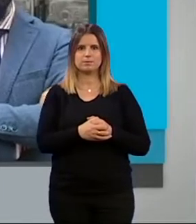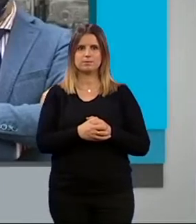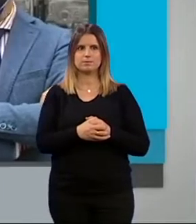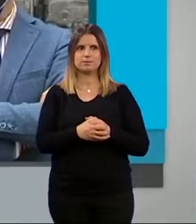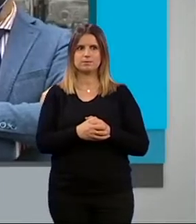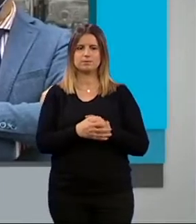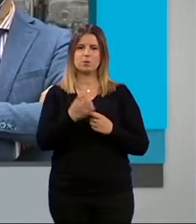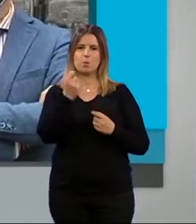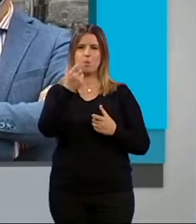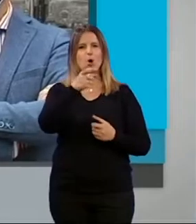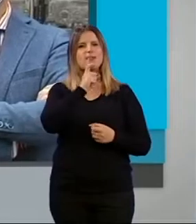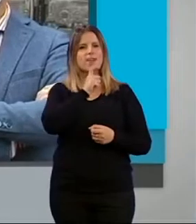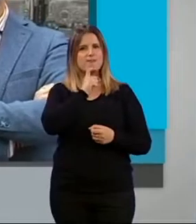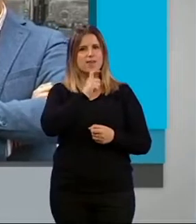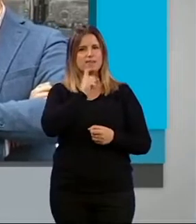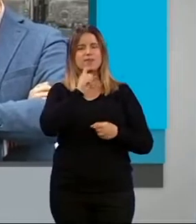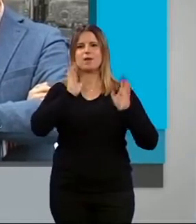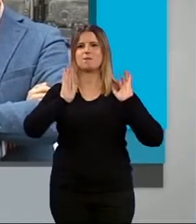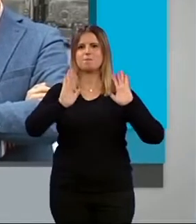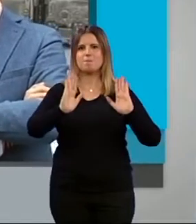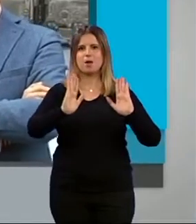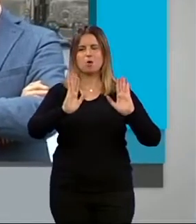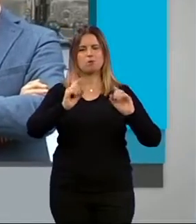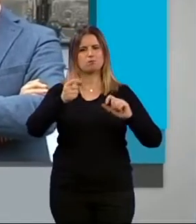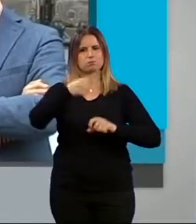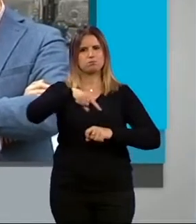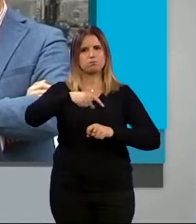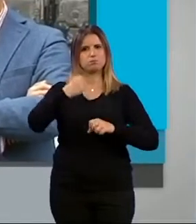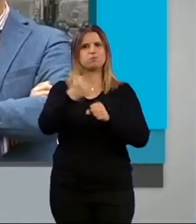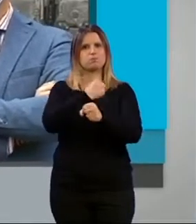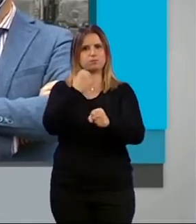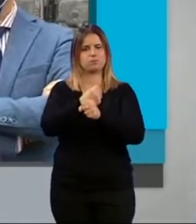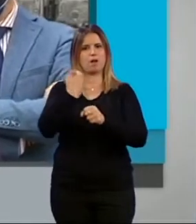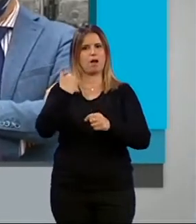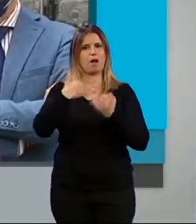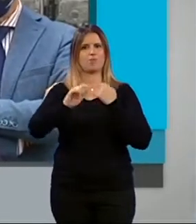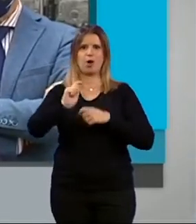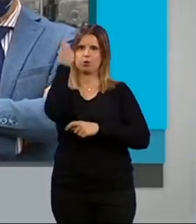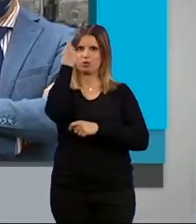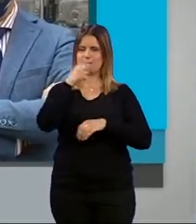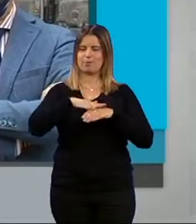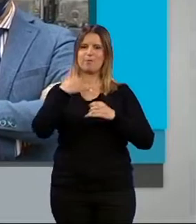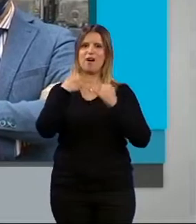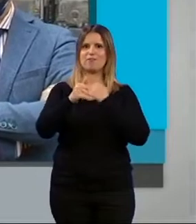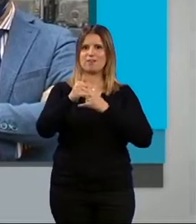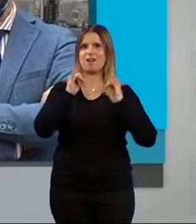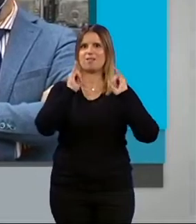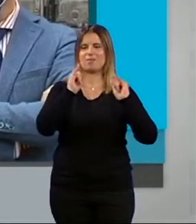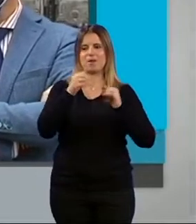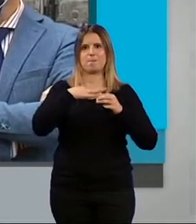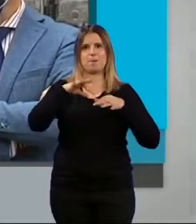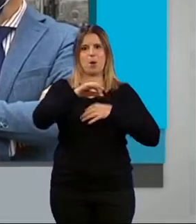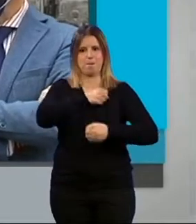Fue un poquillo complicado, pero bueno, poniéndonos ahí a tope lo conseguimos y la verdad es lo pasamos genial, ponernos en la piel de ella,